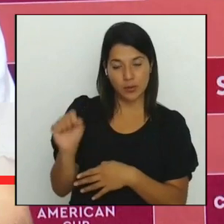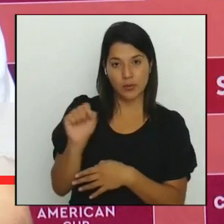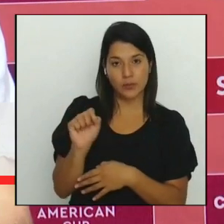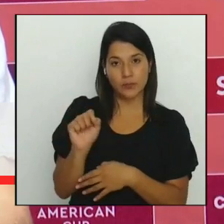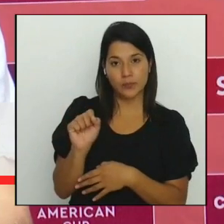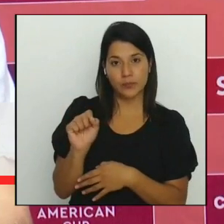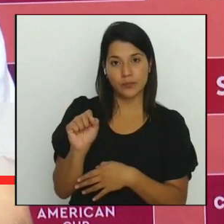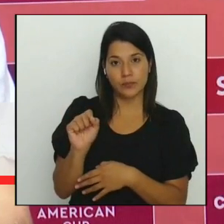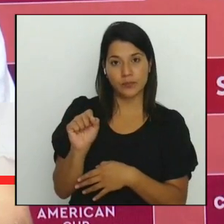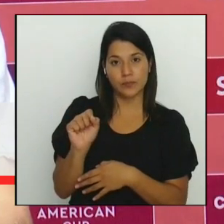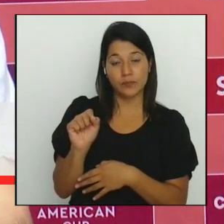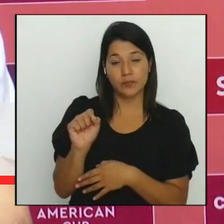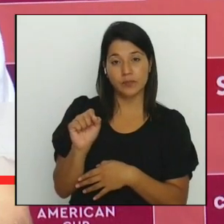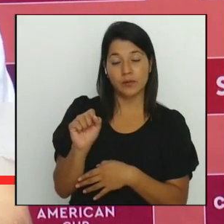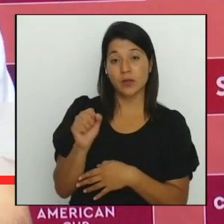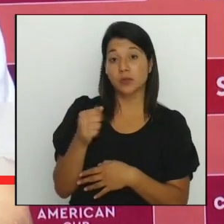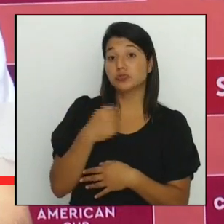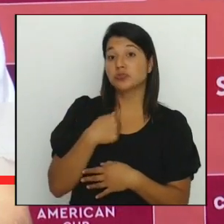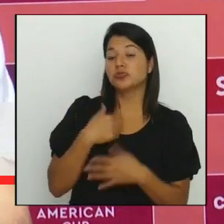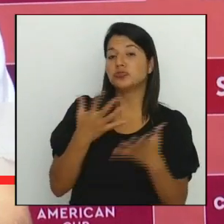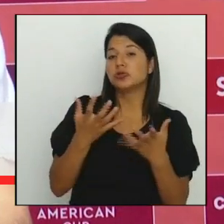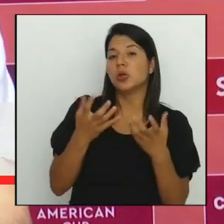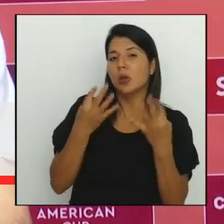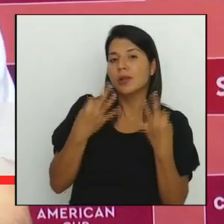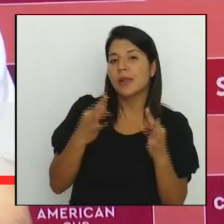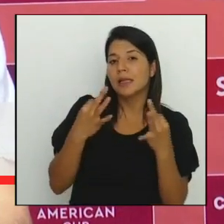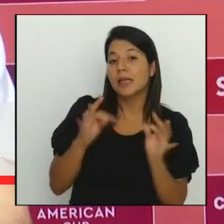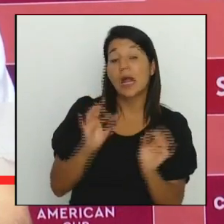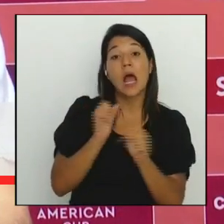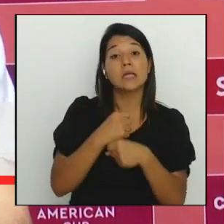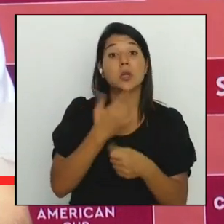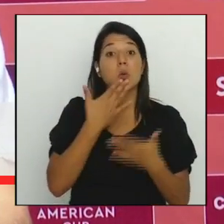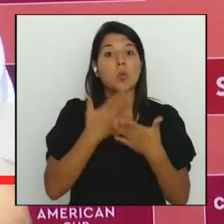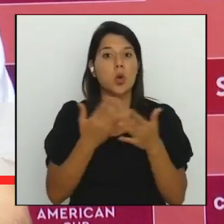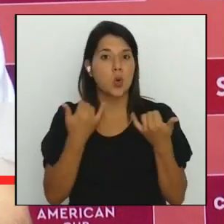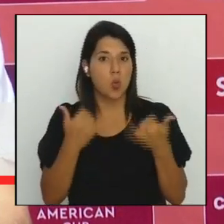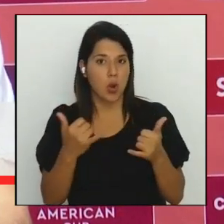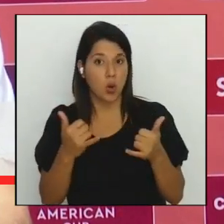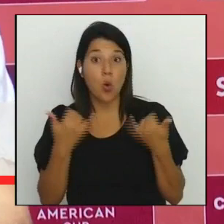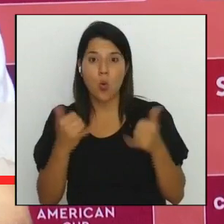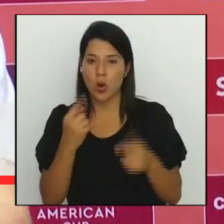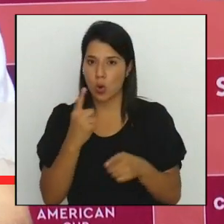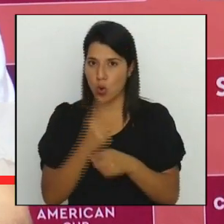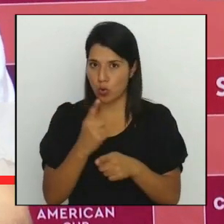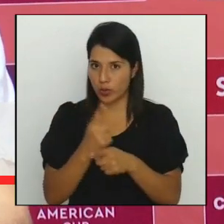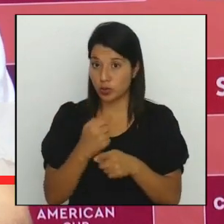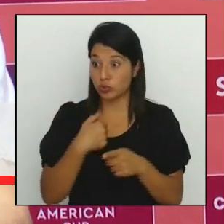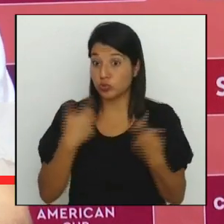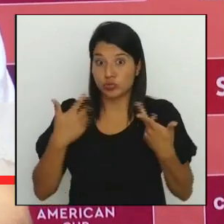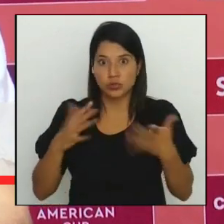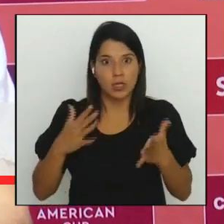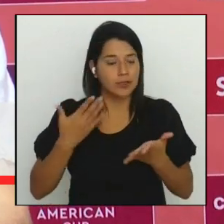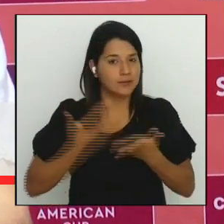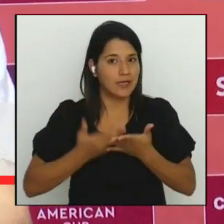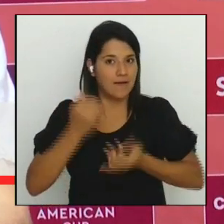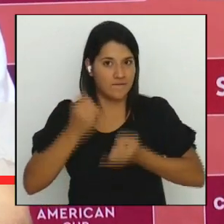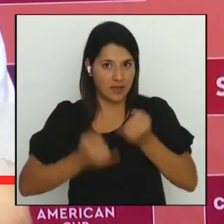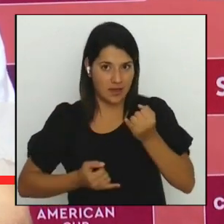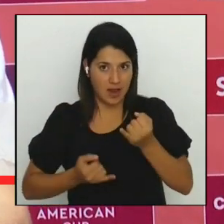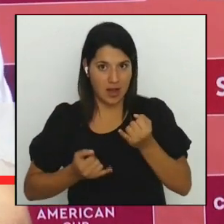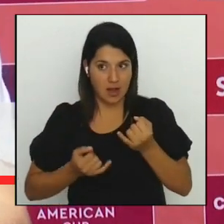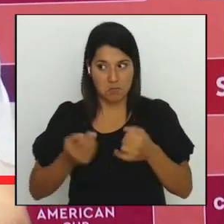tratar de hacer un buen juego un juego correcto estamos en finales ellos y nosotros sabemos como